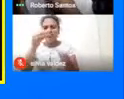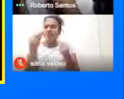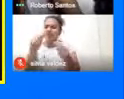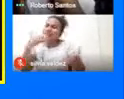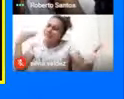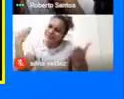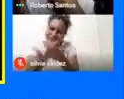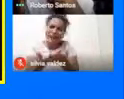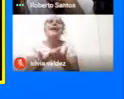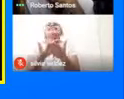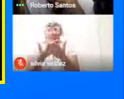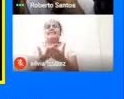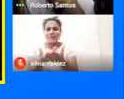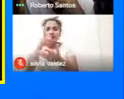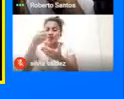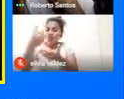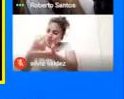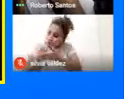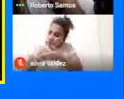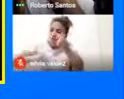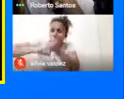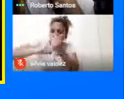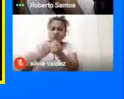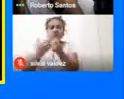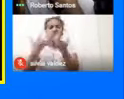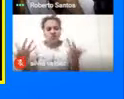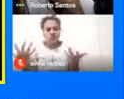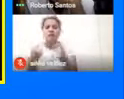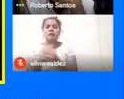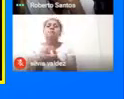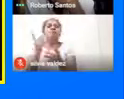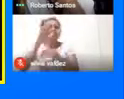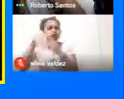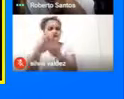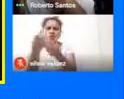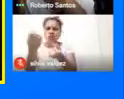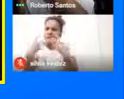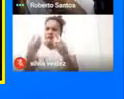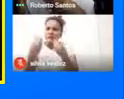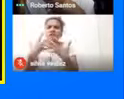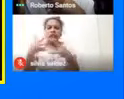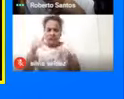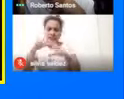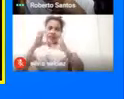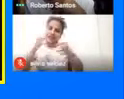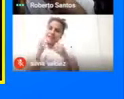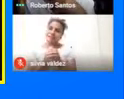Por tu colaboración Y por tus aportes En esta sesión